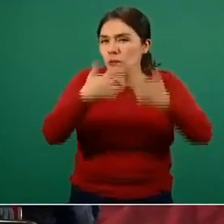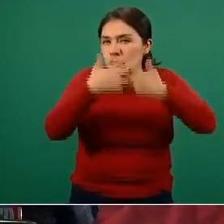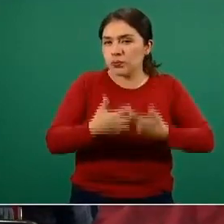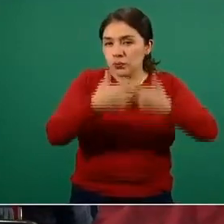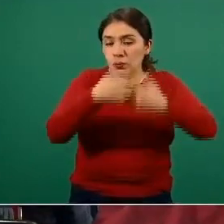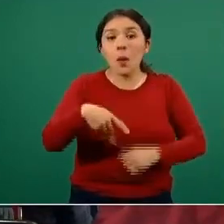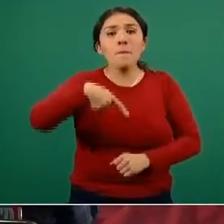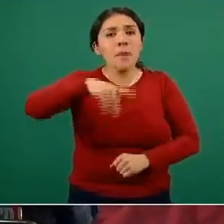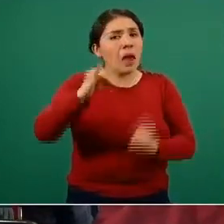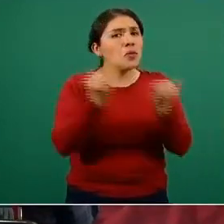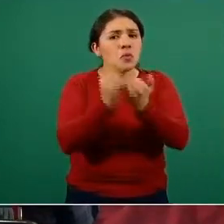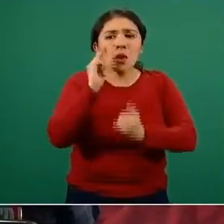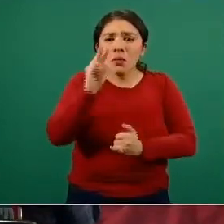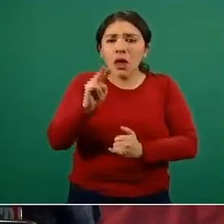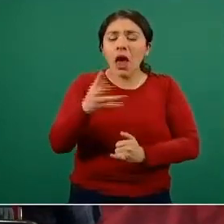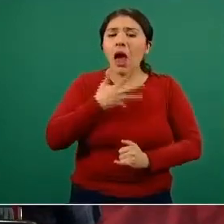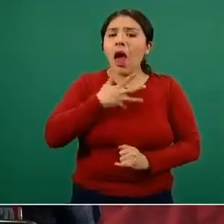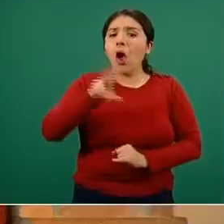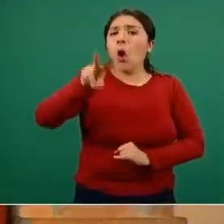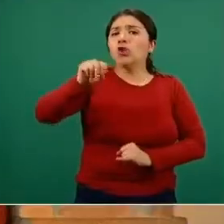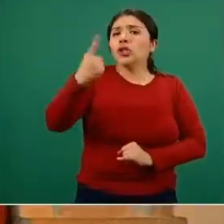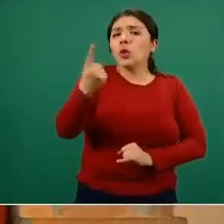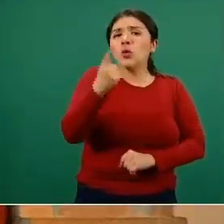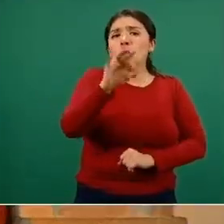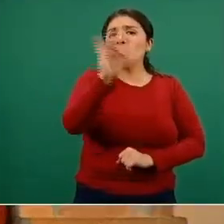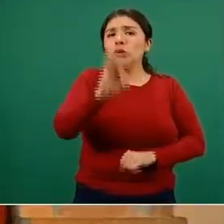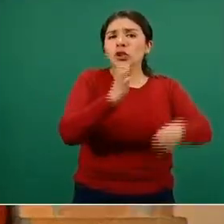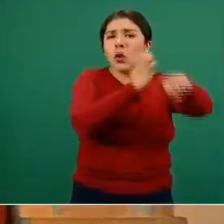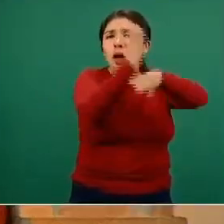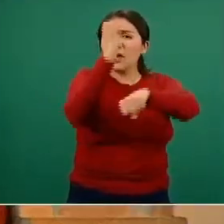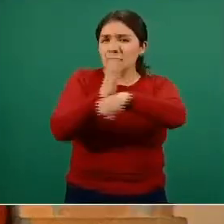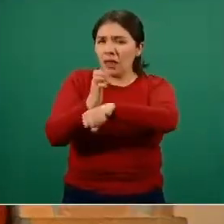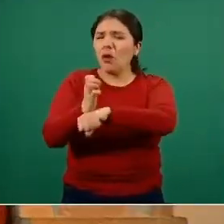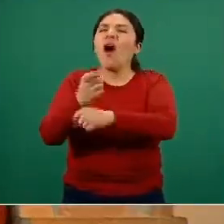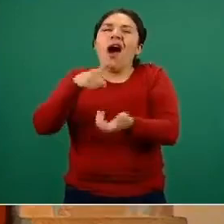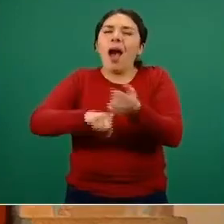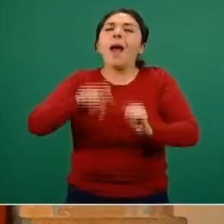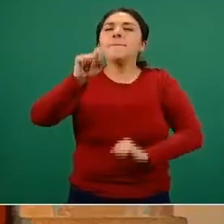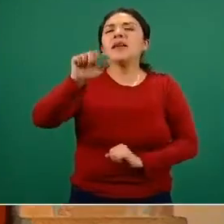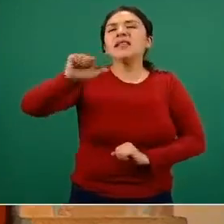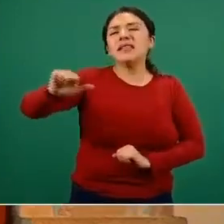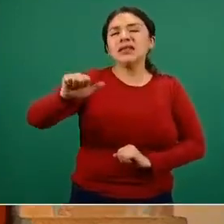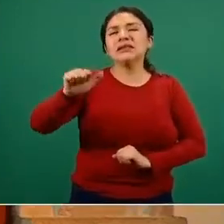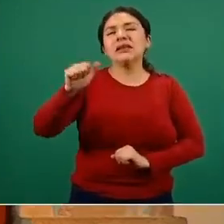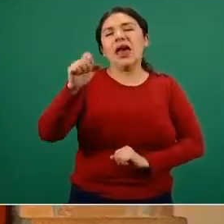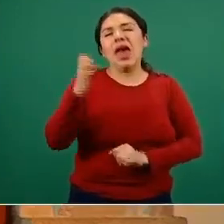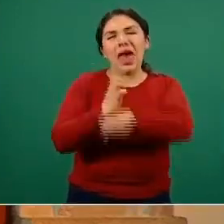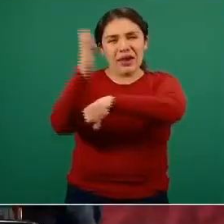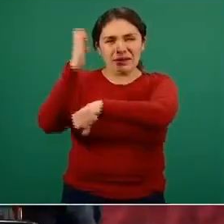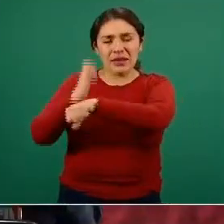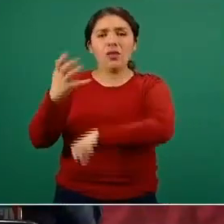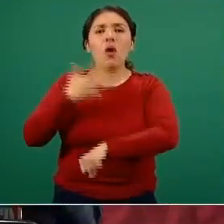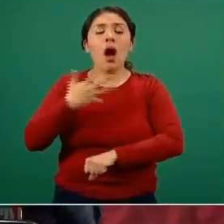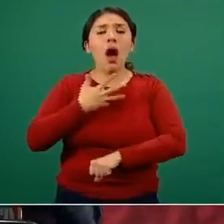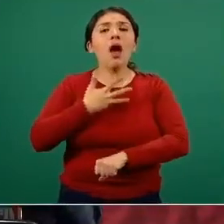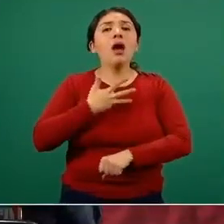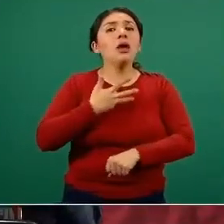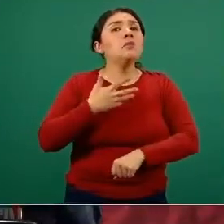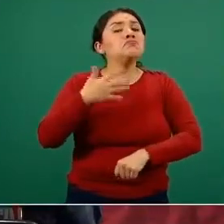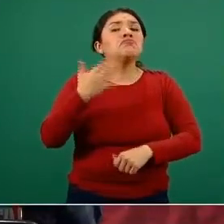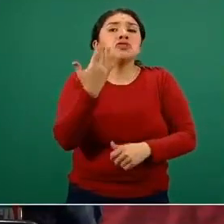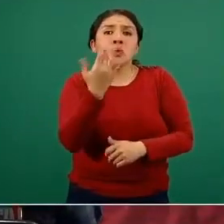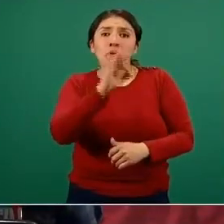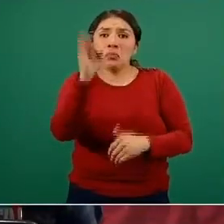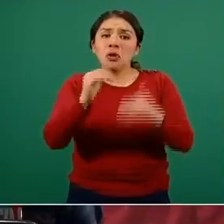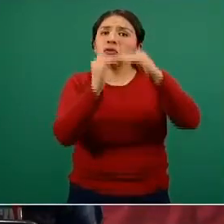gran mayoría de entidades, estamos hablando del 81 por ciento de las entidades, 26 de ellas, tienen más de la mitad de sus camas